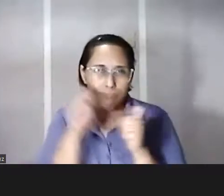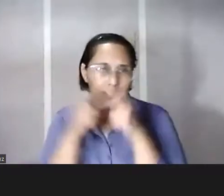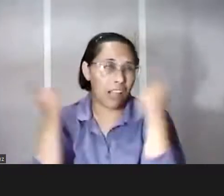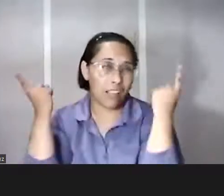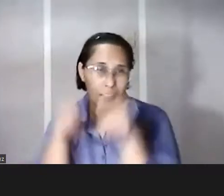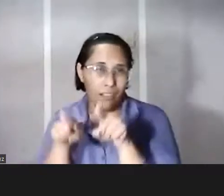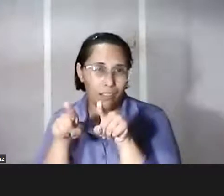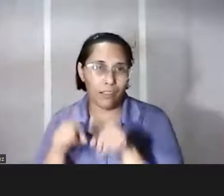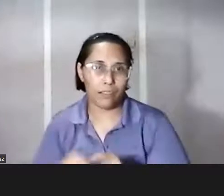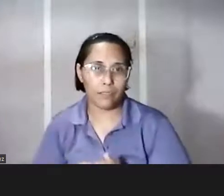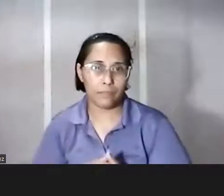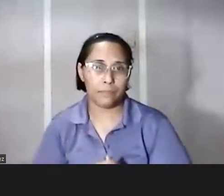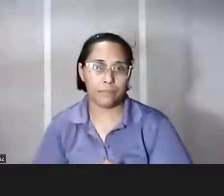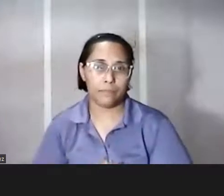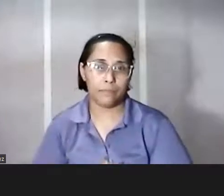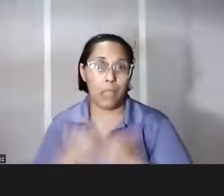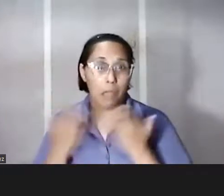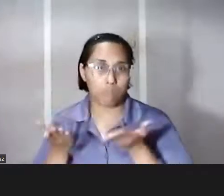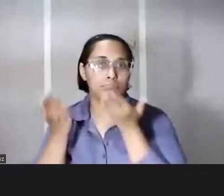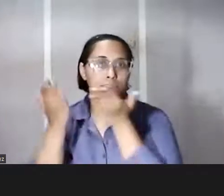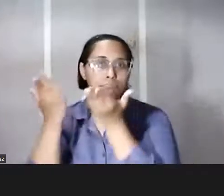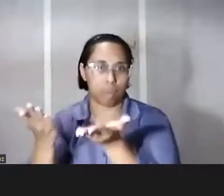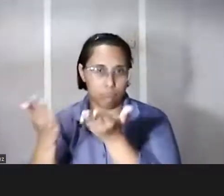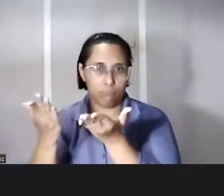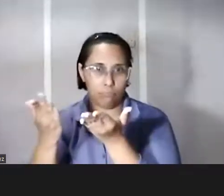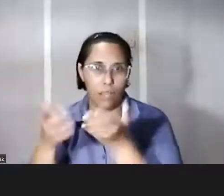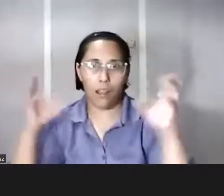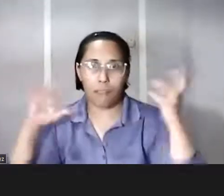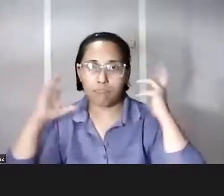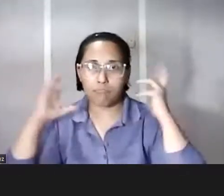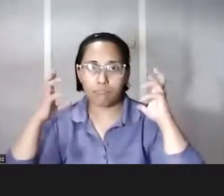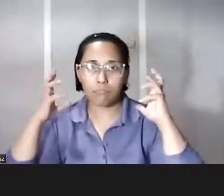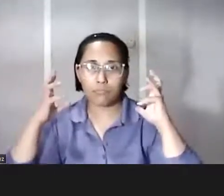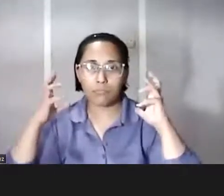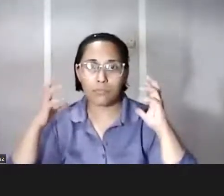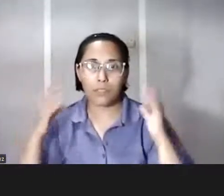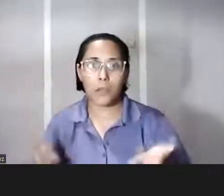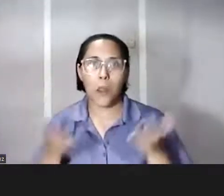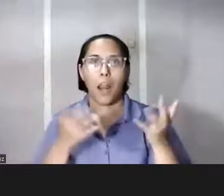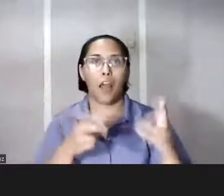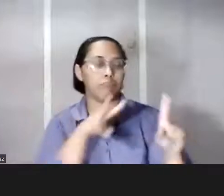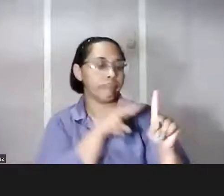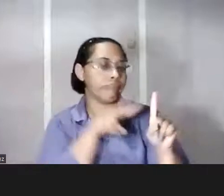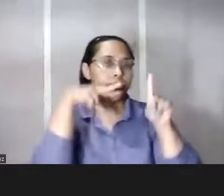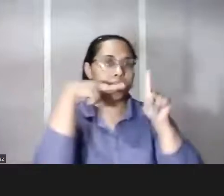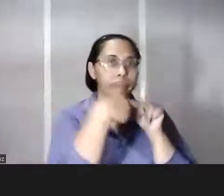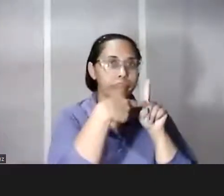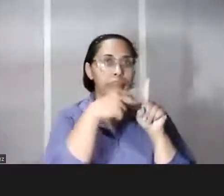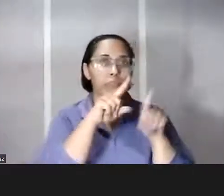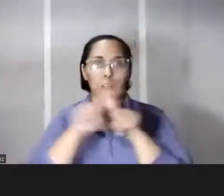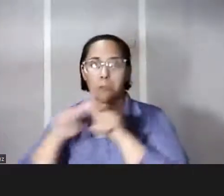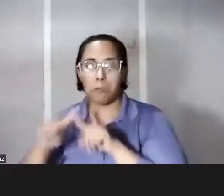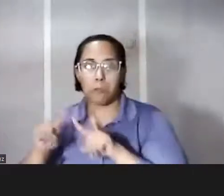vamos a brindarle entonces a los radioescuchas las interpretaciones posibles o los